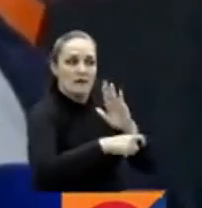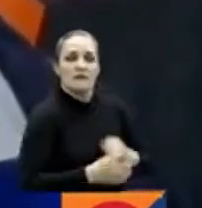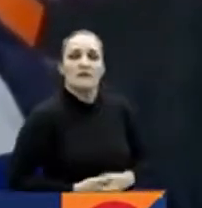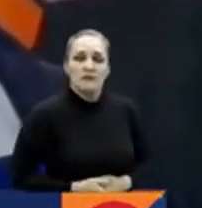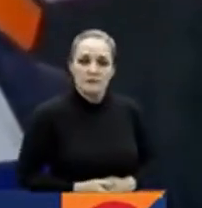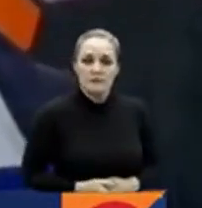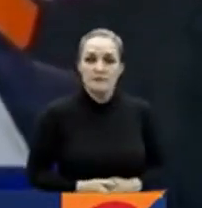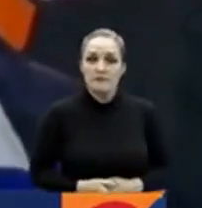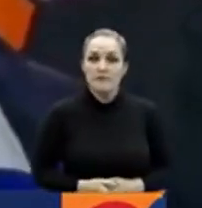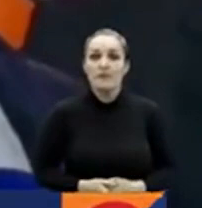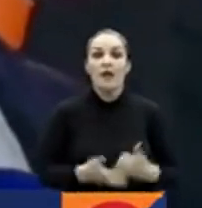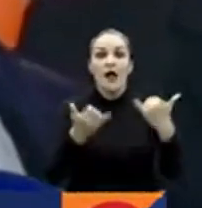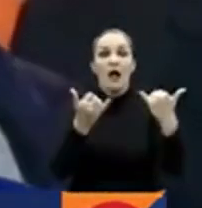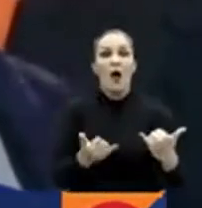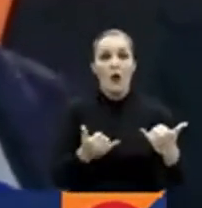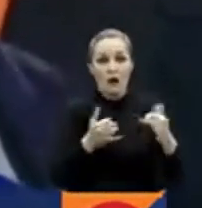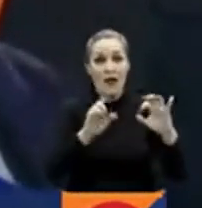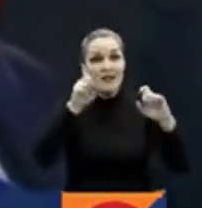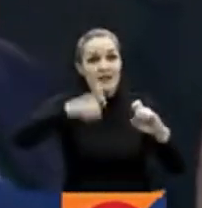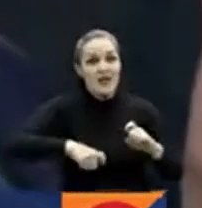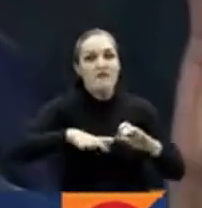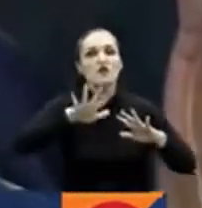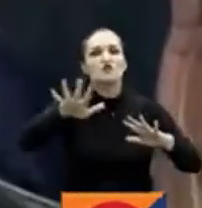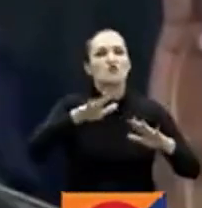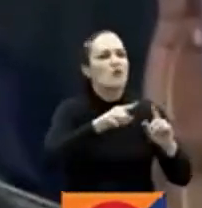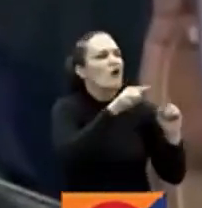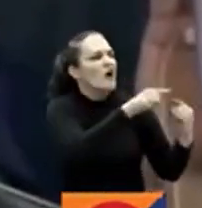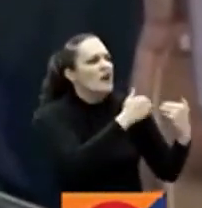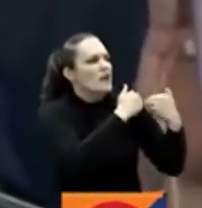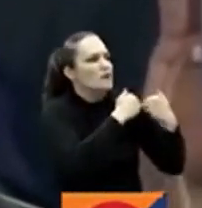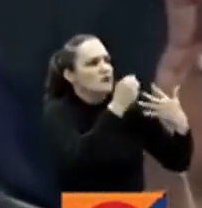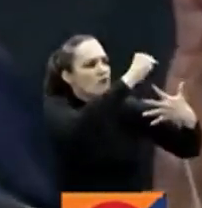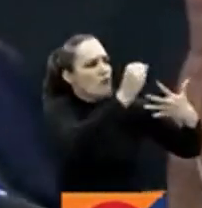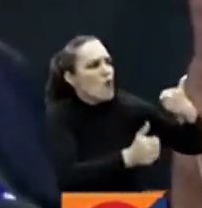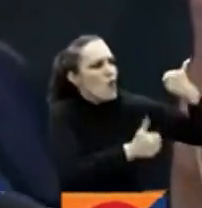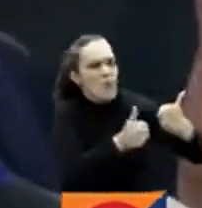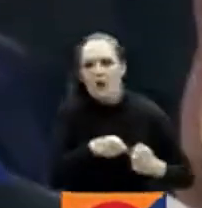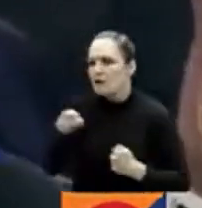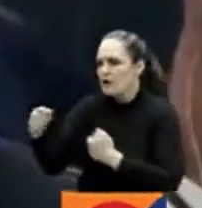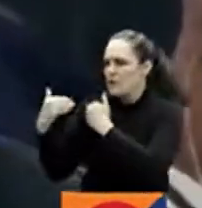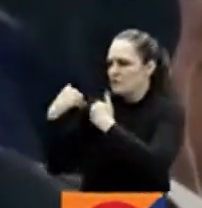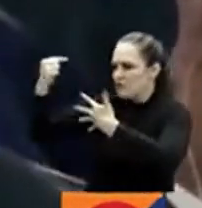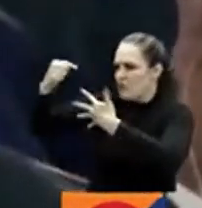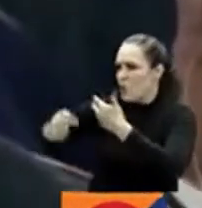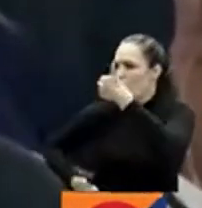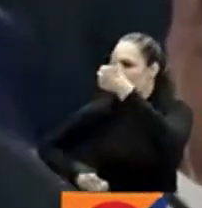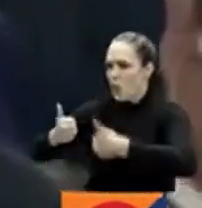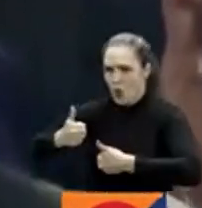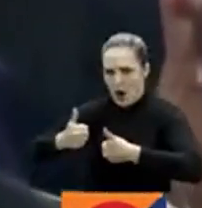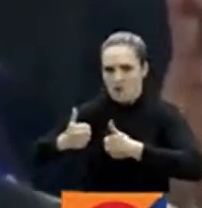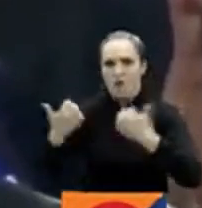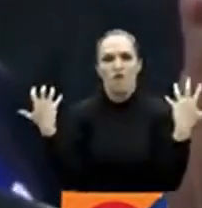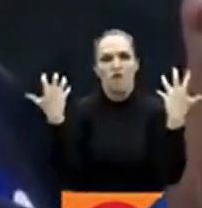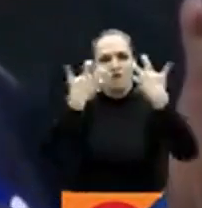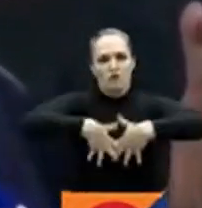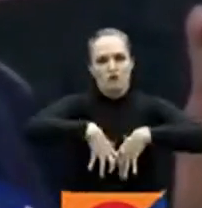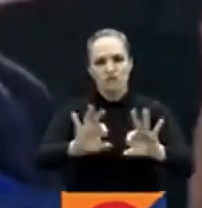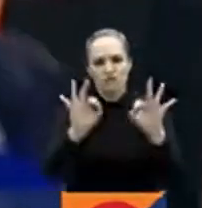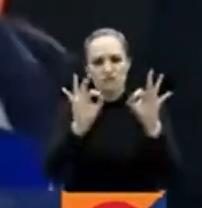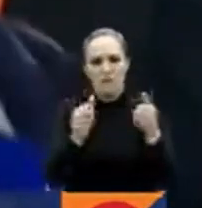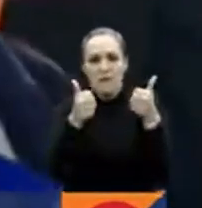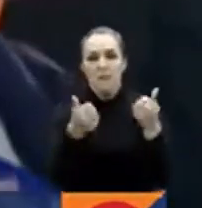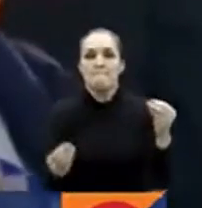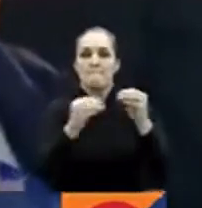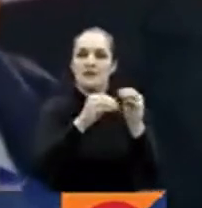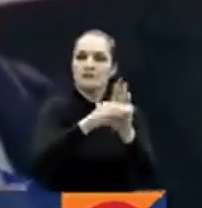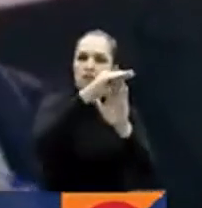funcione hay que acortar reglas de fuerza, que son protocolos. Y a su vez, esos protocolos cubren a